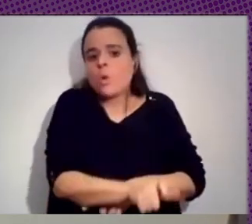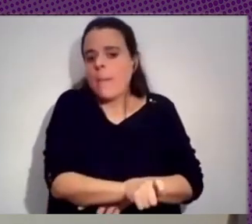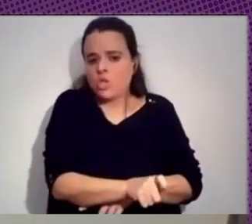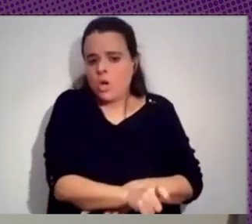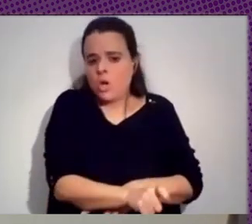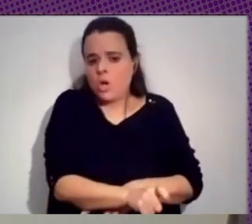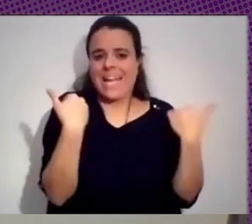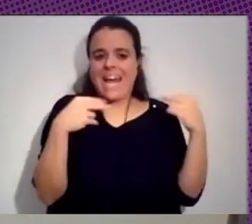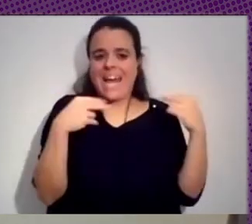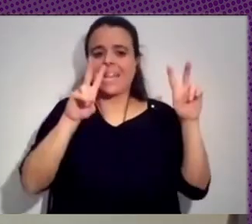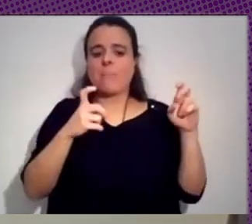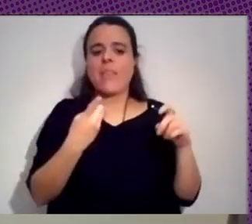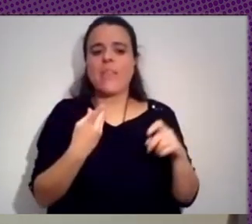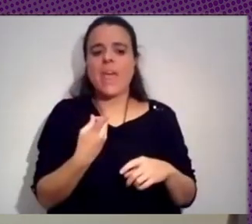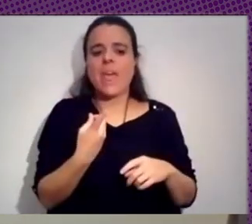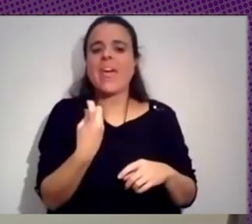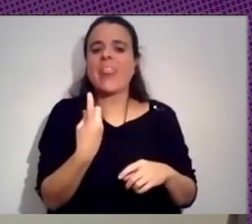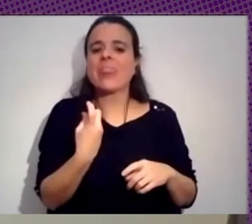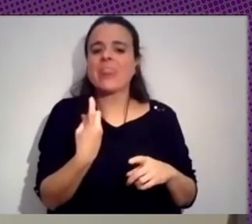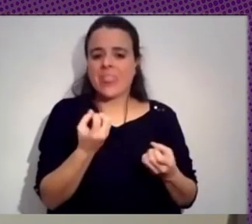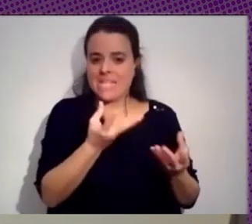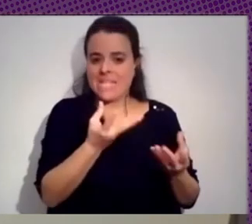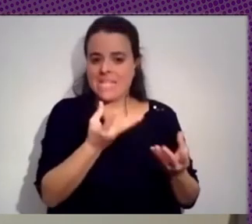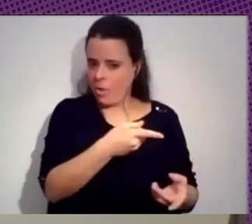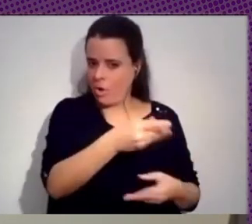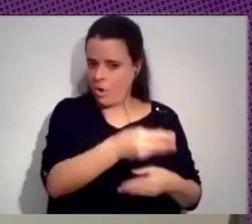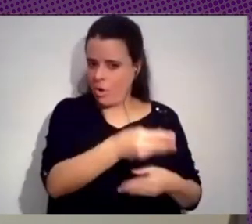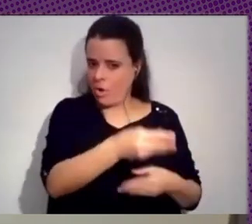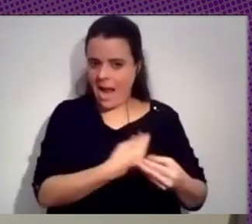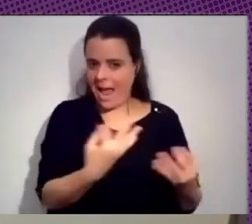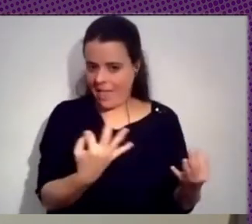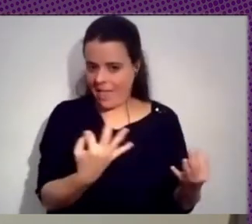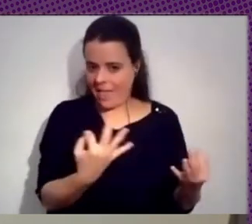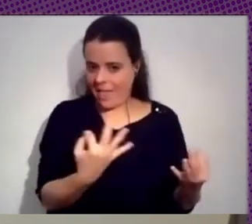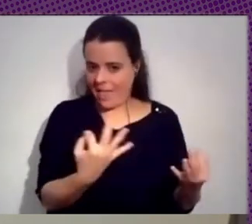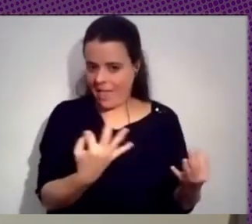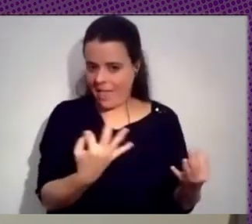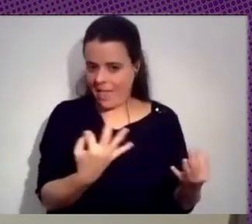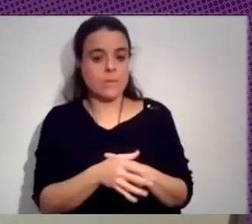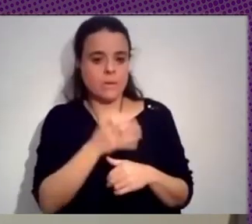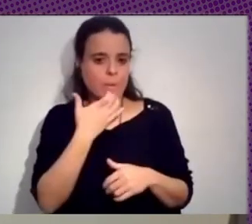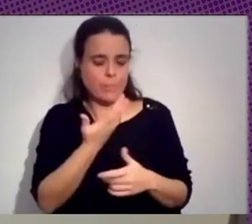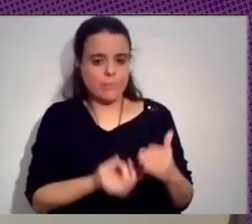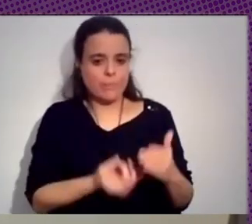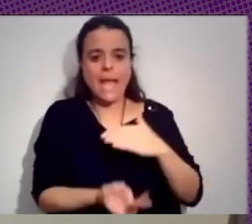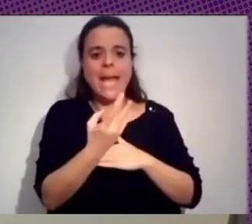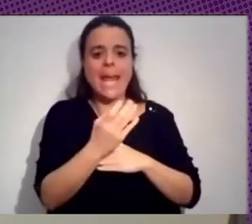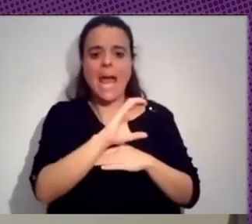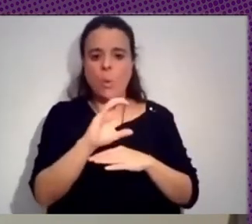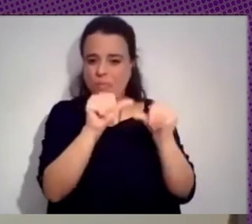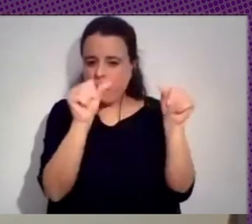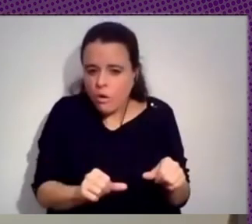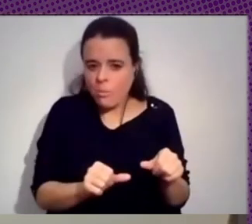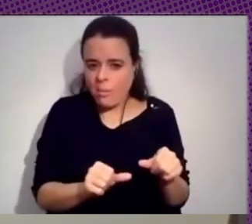tiene la capacidad de hacer. Que es que, por ejemplo, crear una cuenta o la forma en que crea una cuenta puede